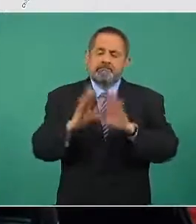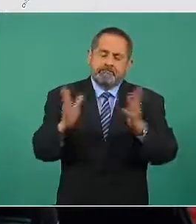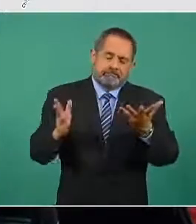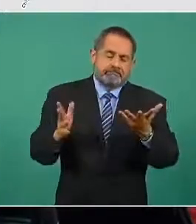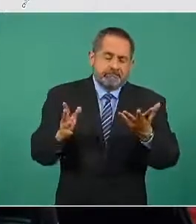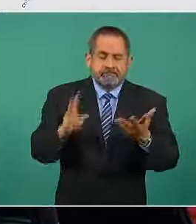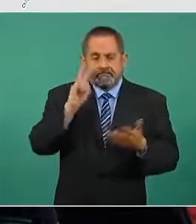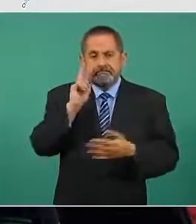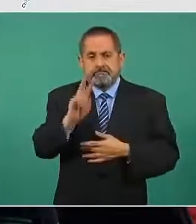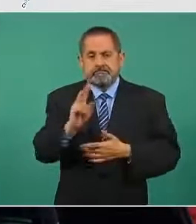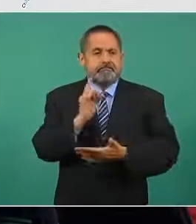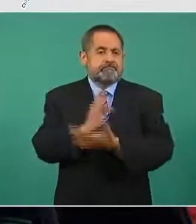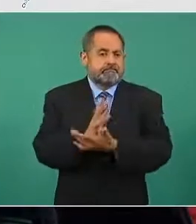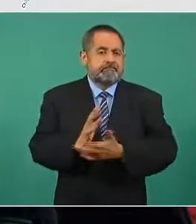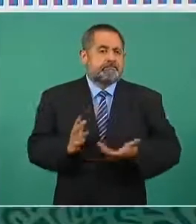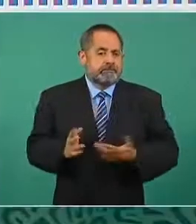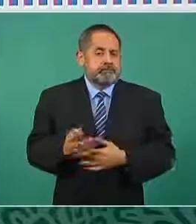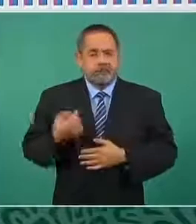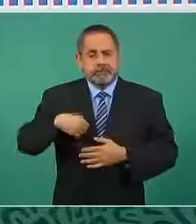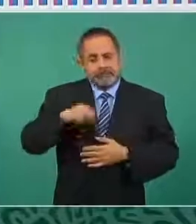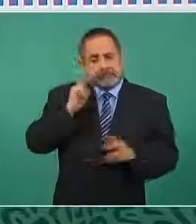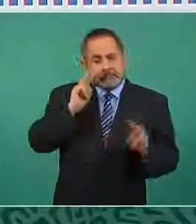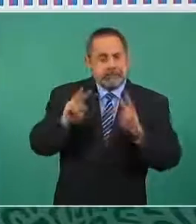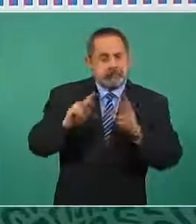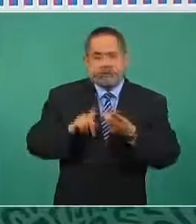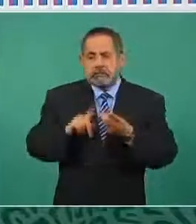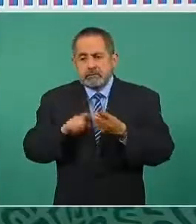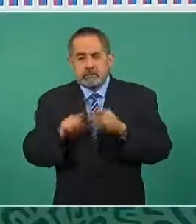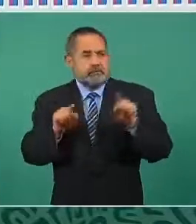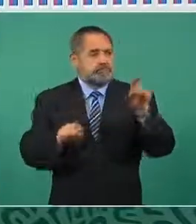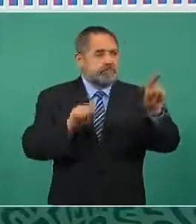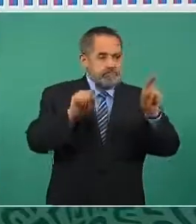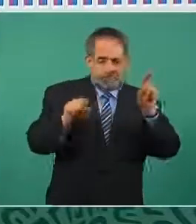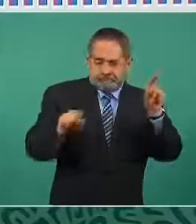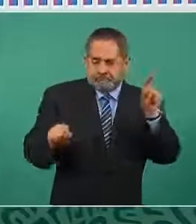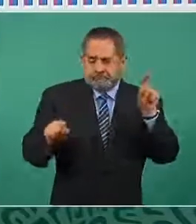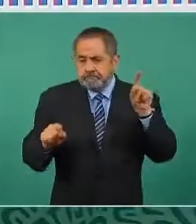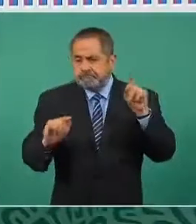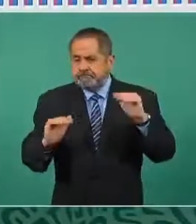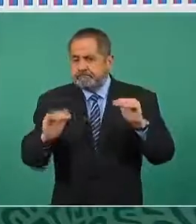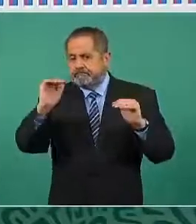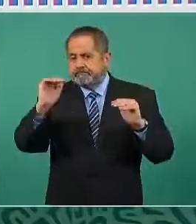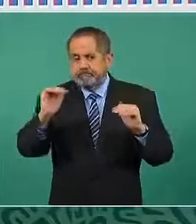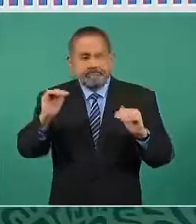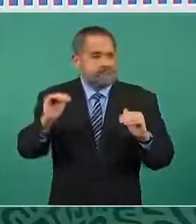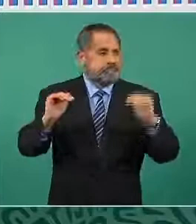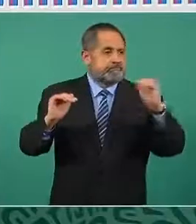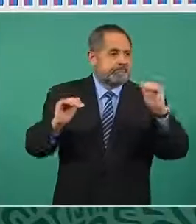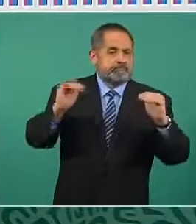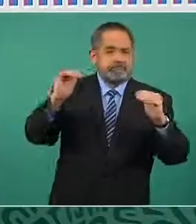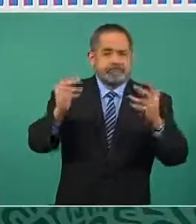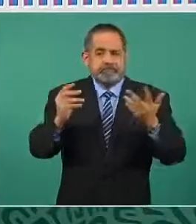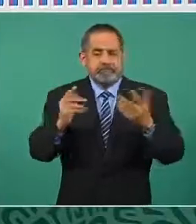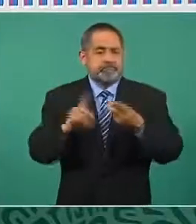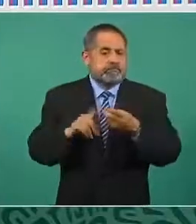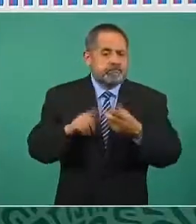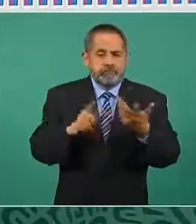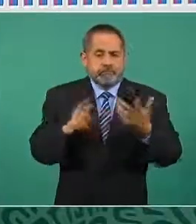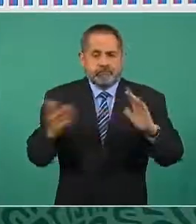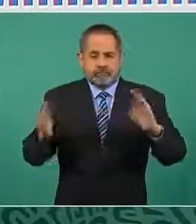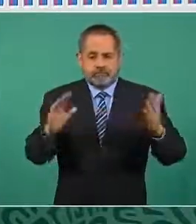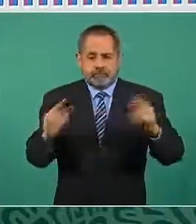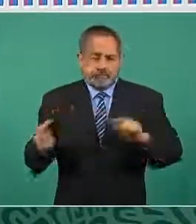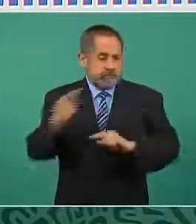nosotros estamos viendo cuál es el aumento con respecto al mes